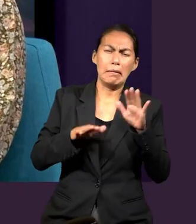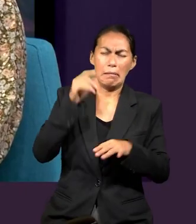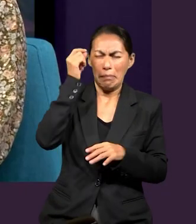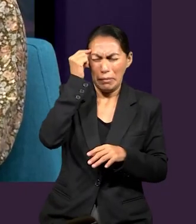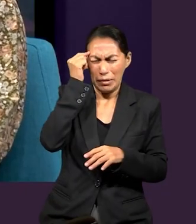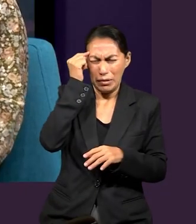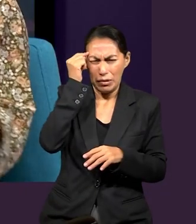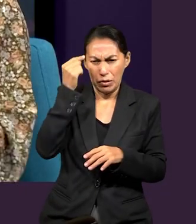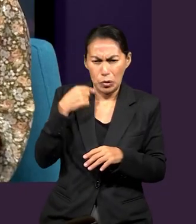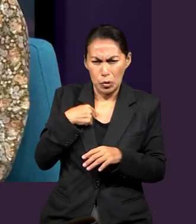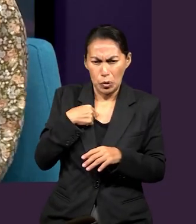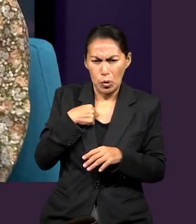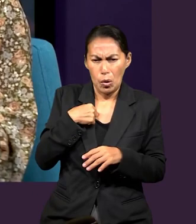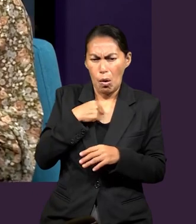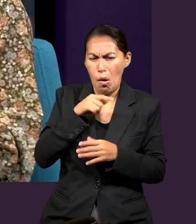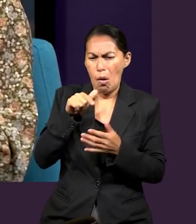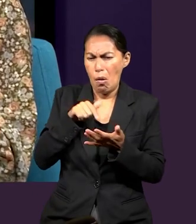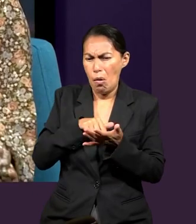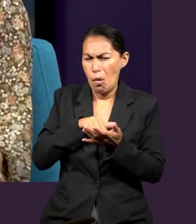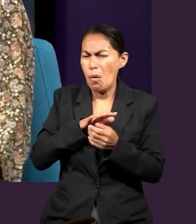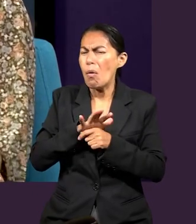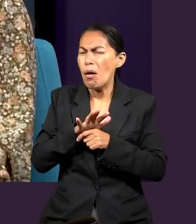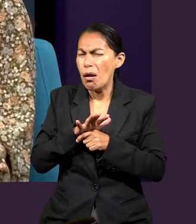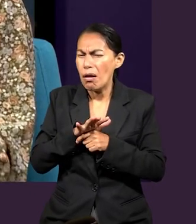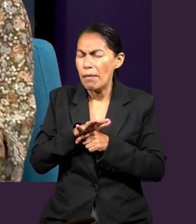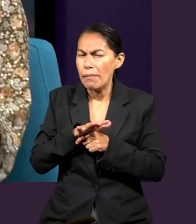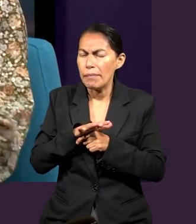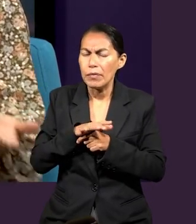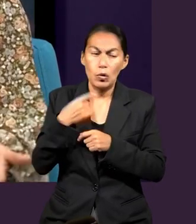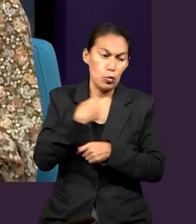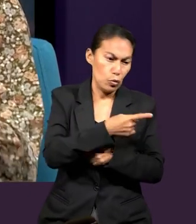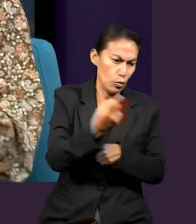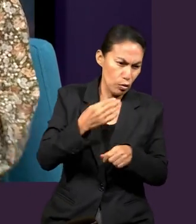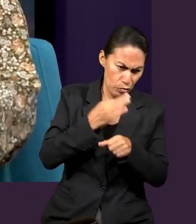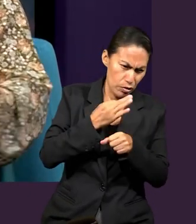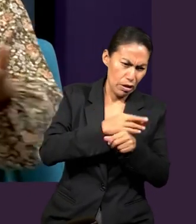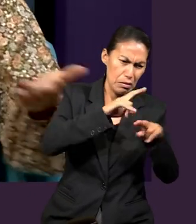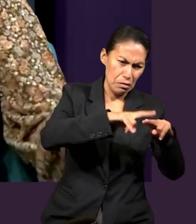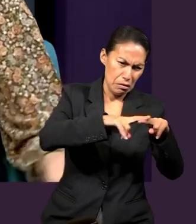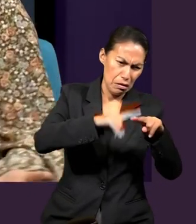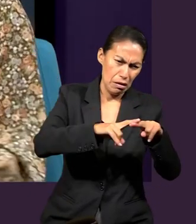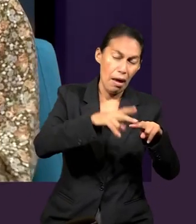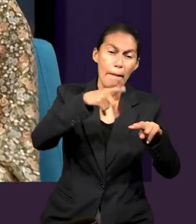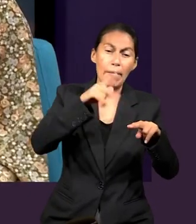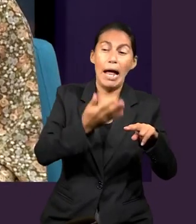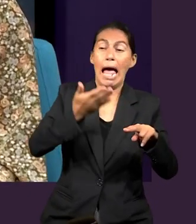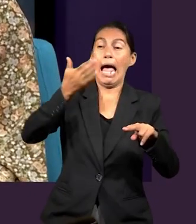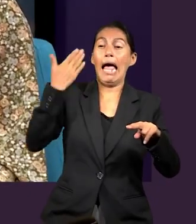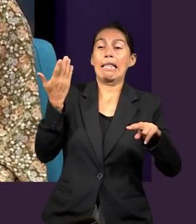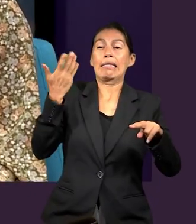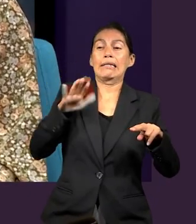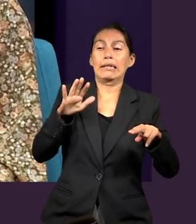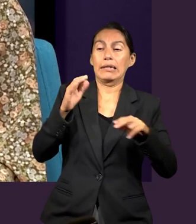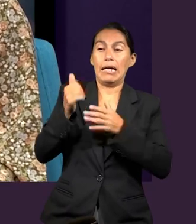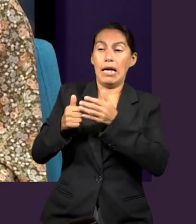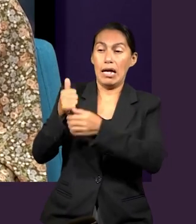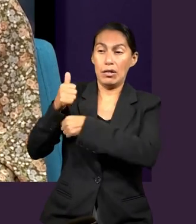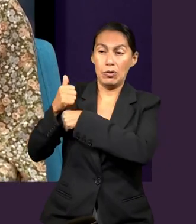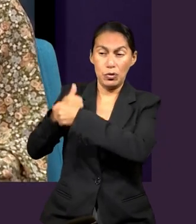haga pensar inclusive, ¿dónde estaría? Seguramente yo no estaría sentada con ustedes de no haber sido por la decisión que tomamos como familia hace 10 años.